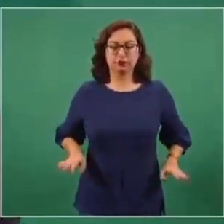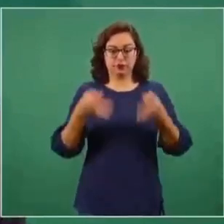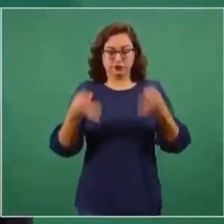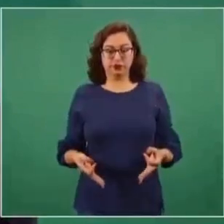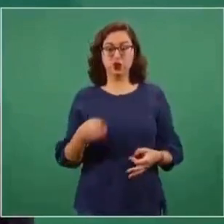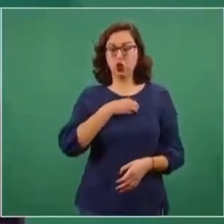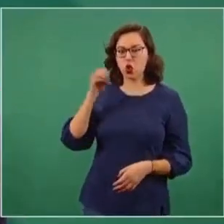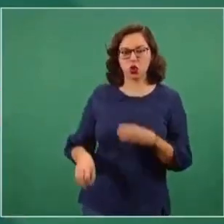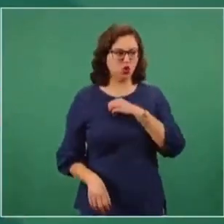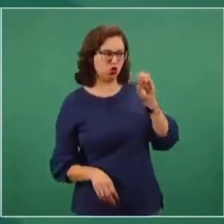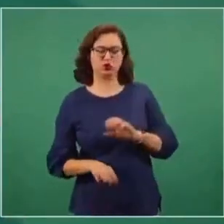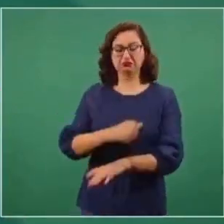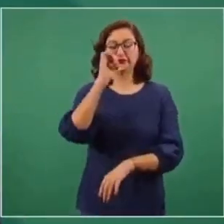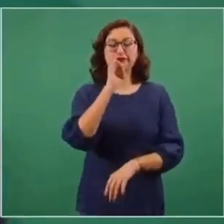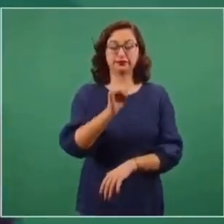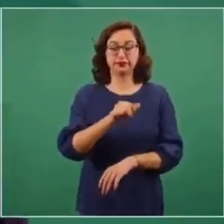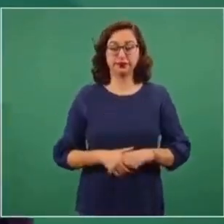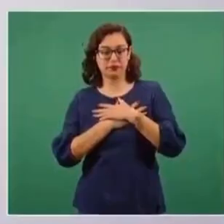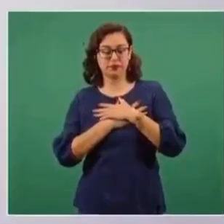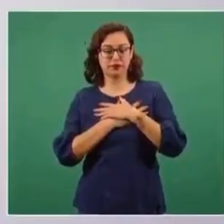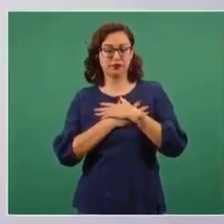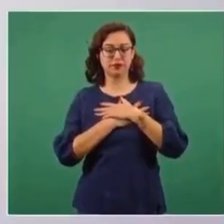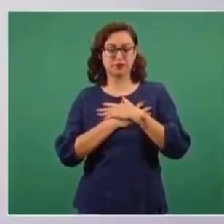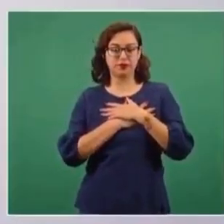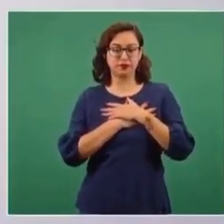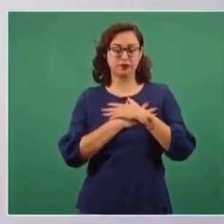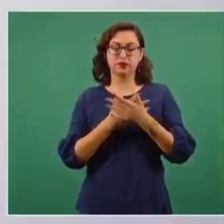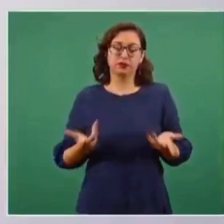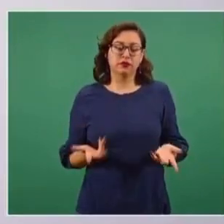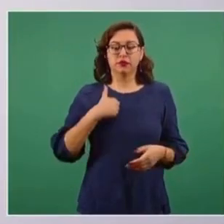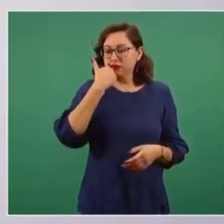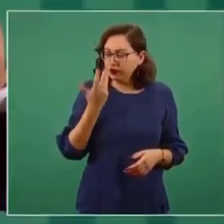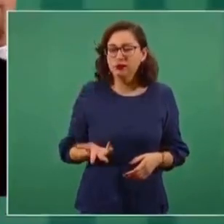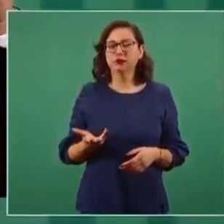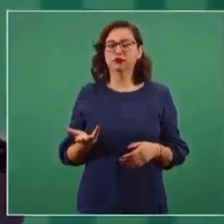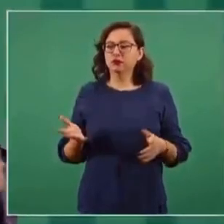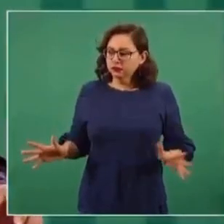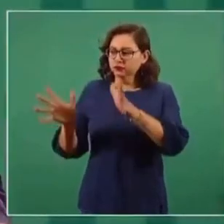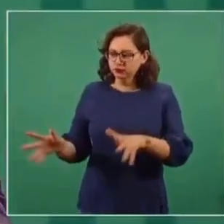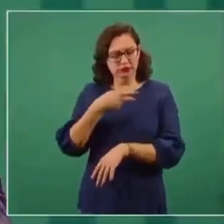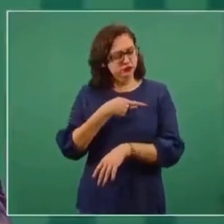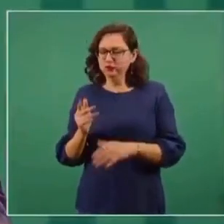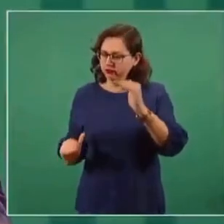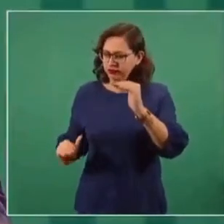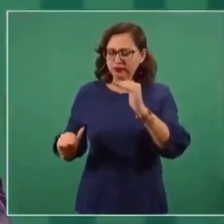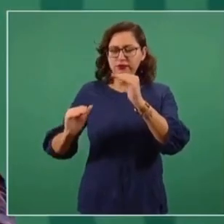sin fobias, sin fanatismos. Y queremos que no haya pobreza y que no haya injusticias.